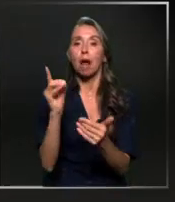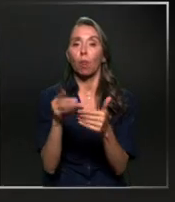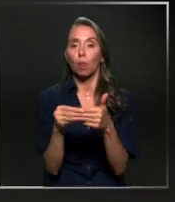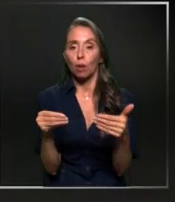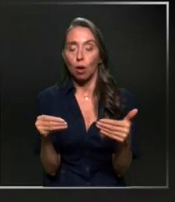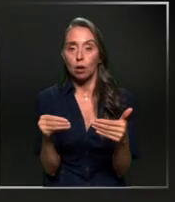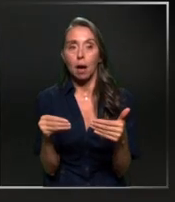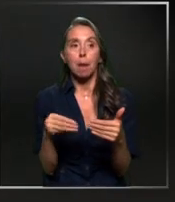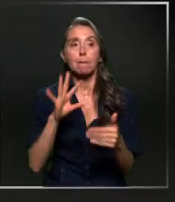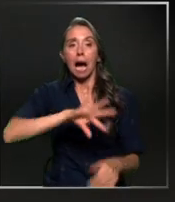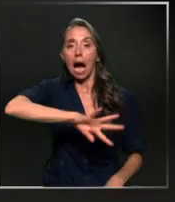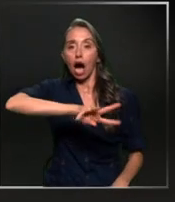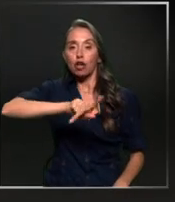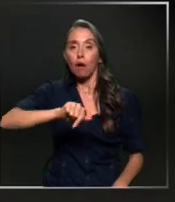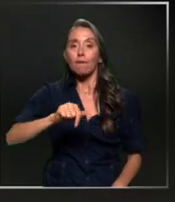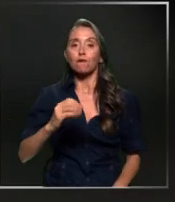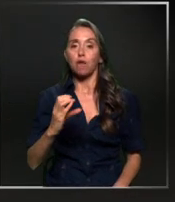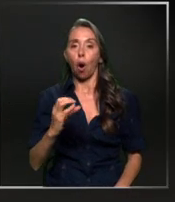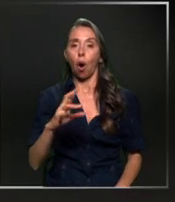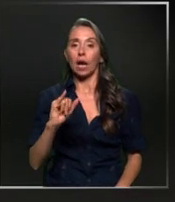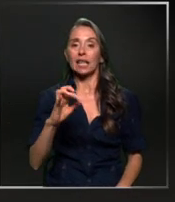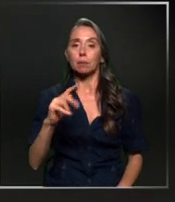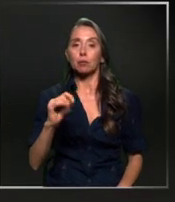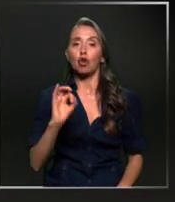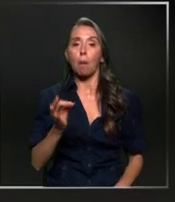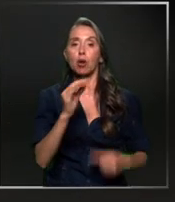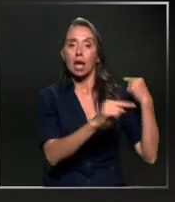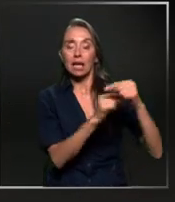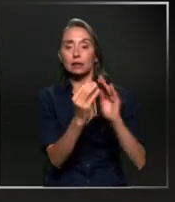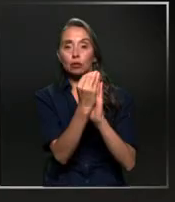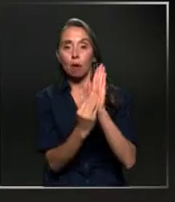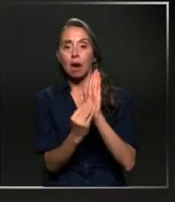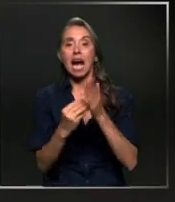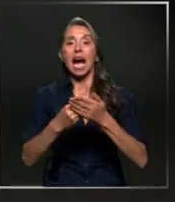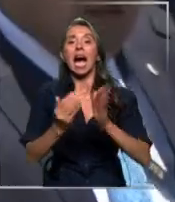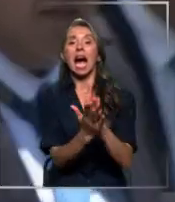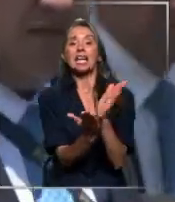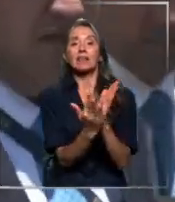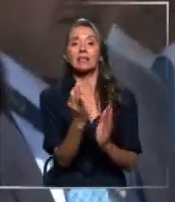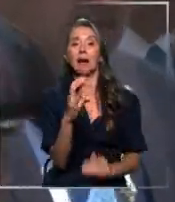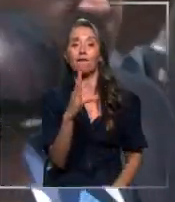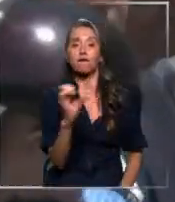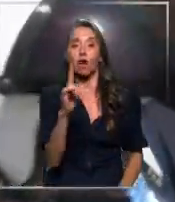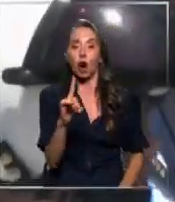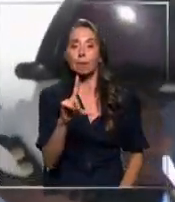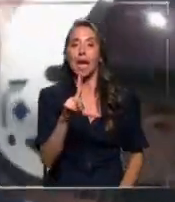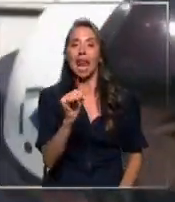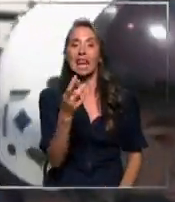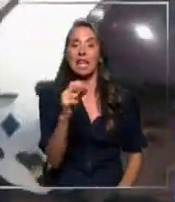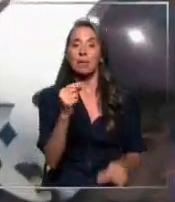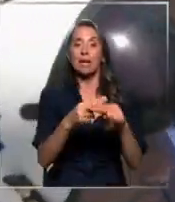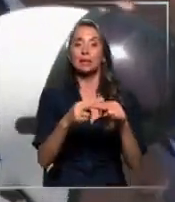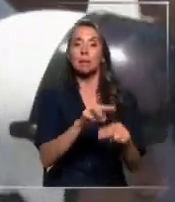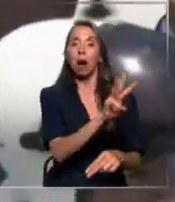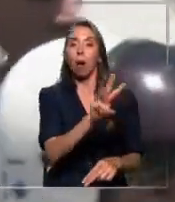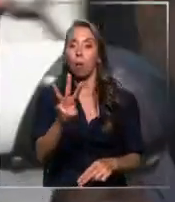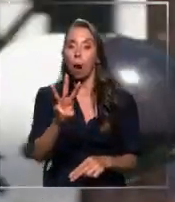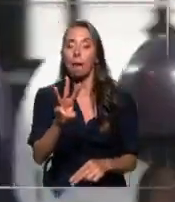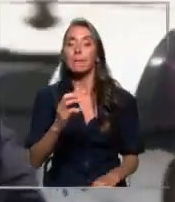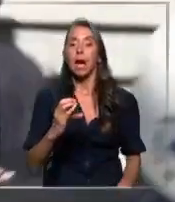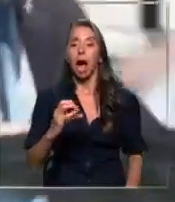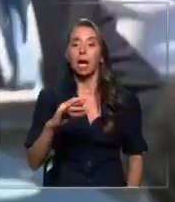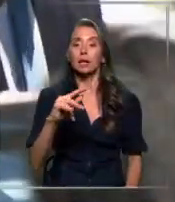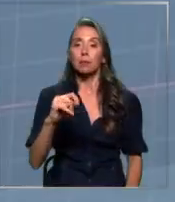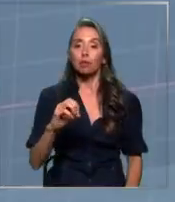El mayor robo de criptomonedas de la historia, así describe Forbes el escándalo de Libra, la plataforma de criptomonedas que el presidente